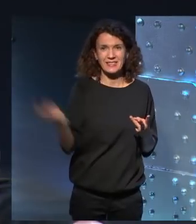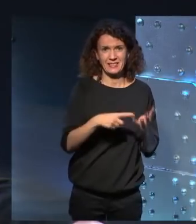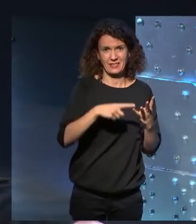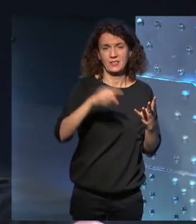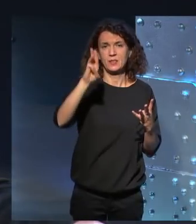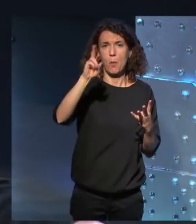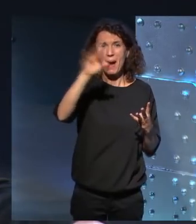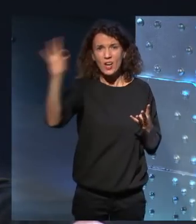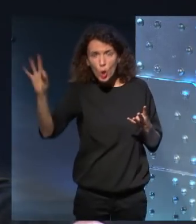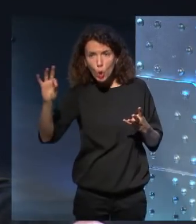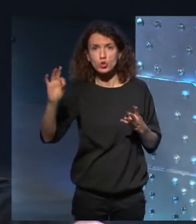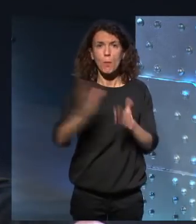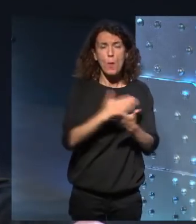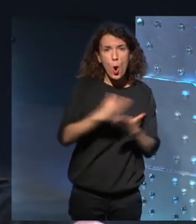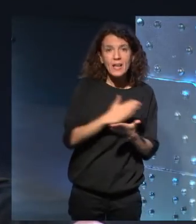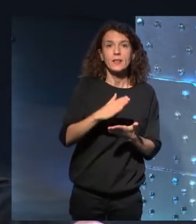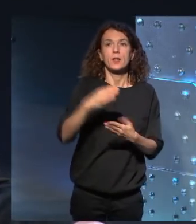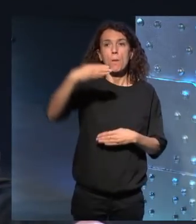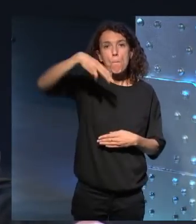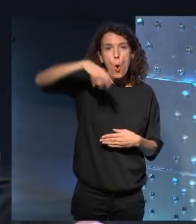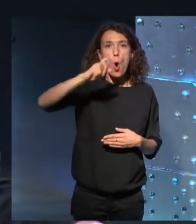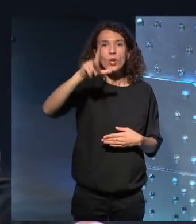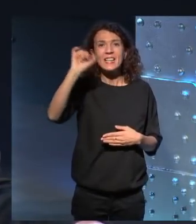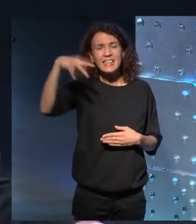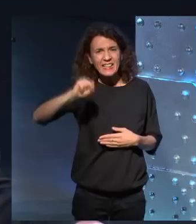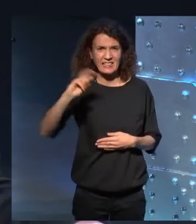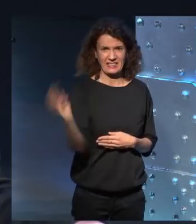Roberto Juarros, Enrique Molina...